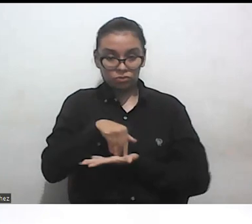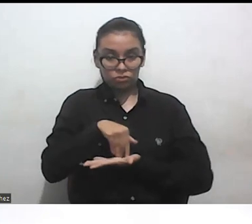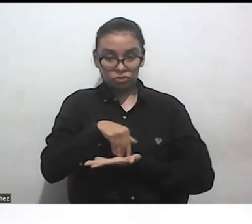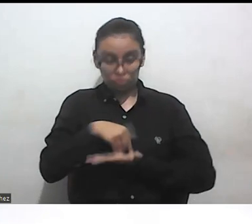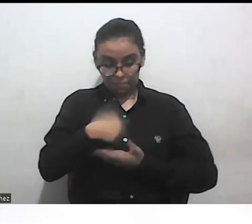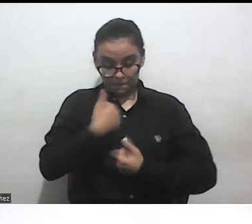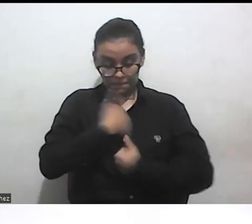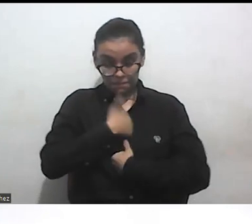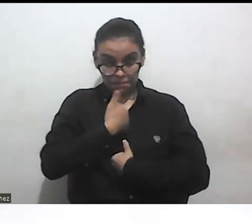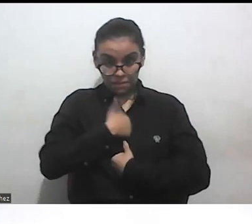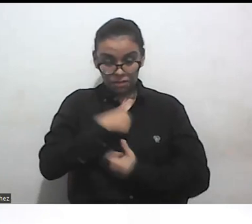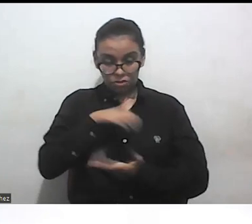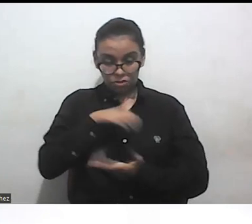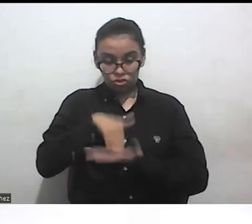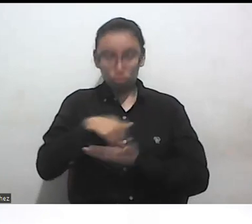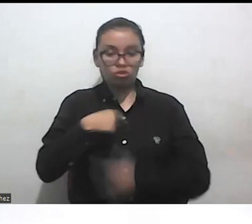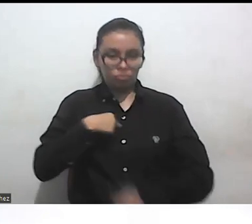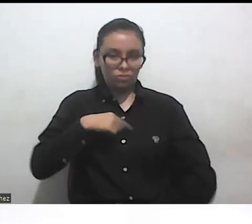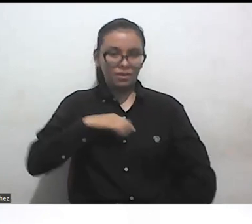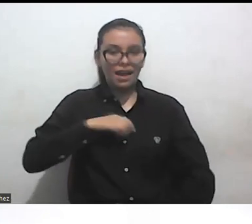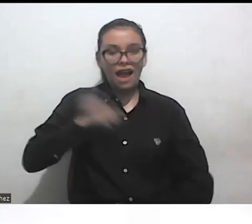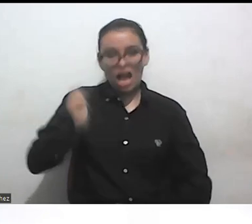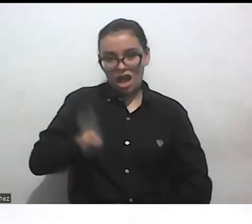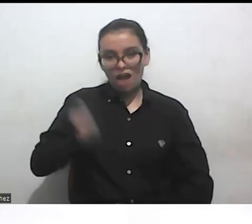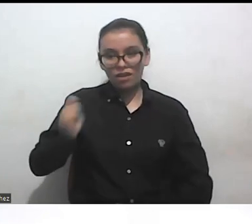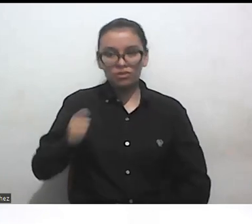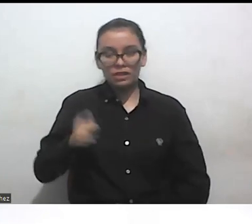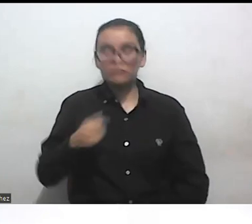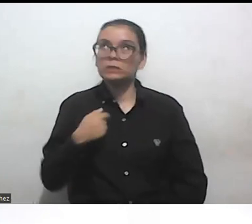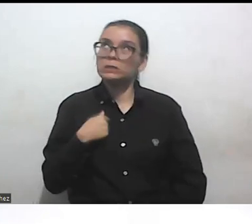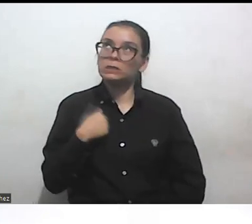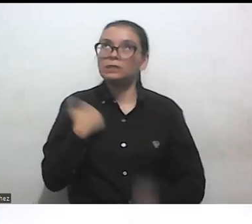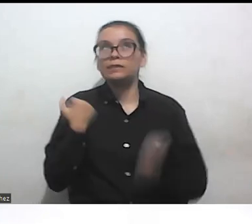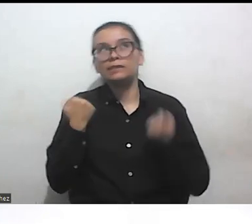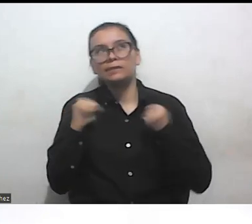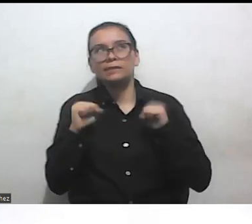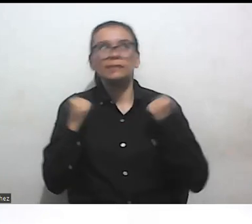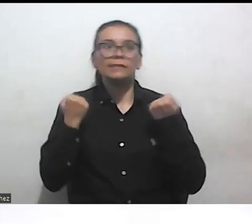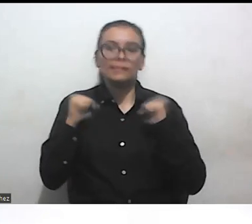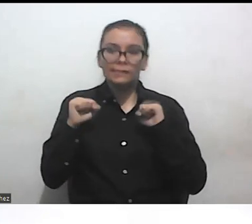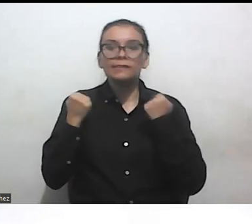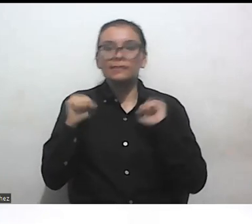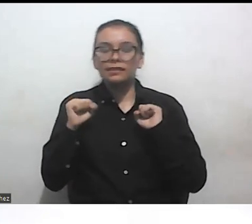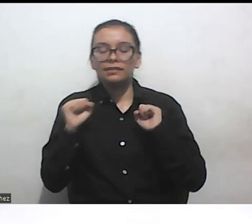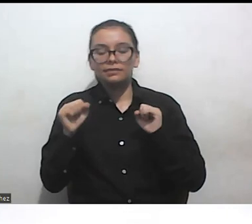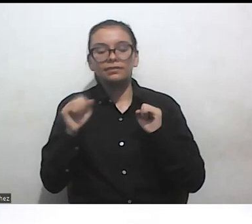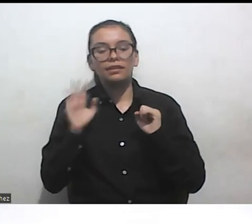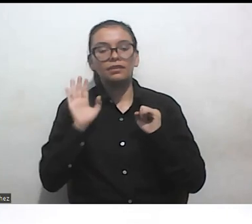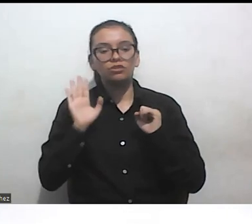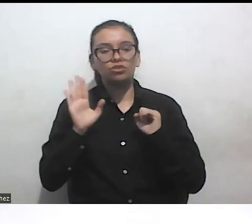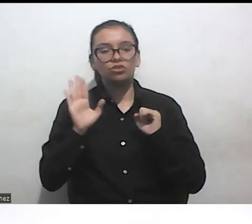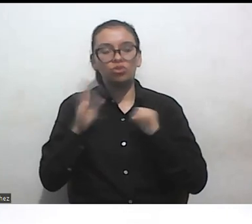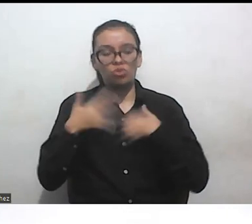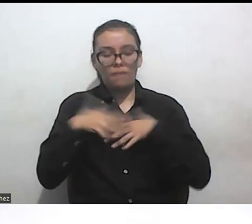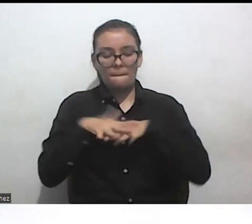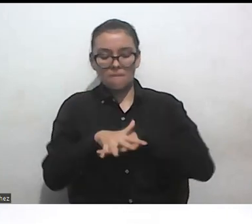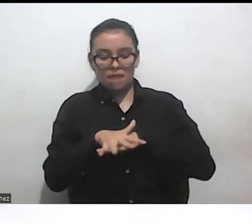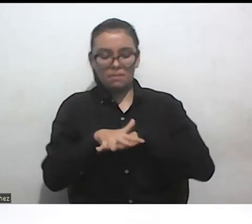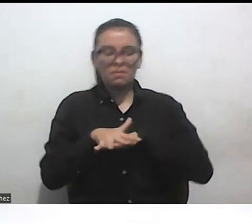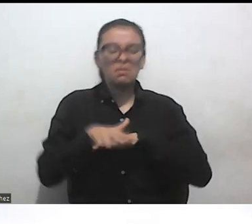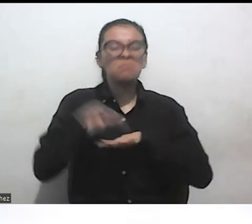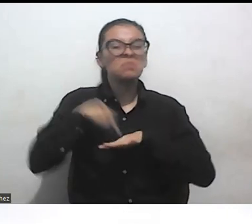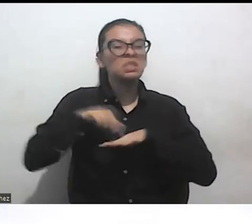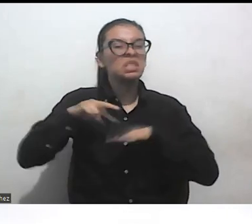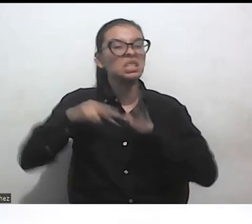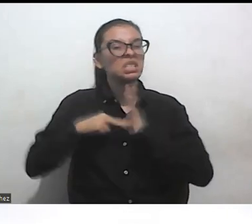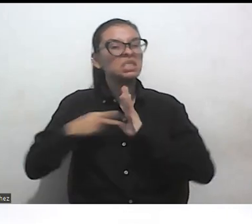que yo soy abogada, entonces sí me he preocupado como por esa practicidad de la interseccionalidad, qué significa, y esa ha sido